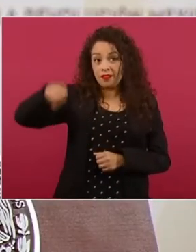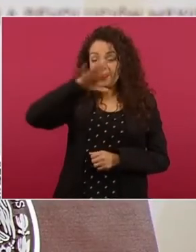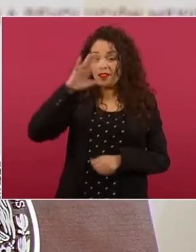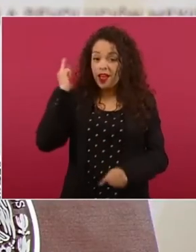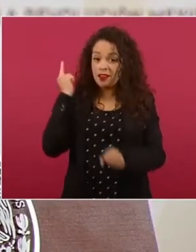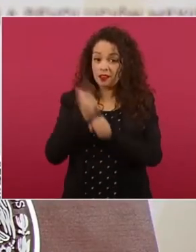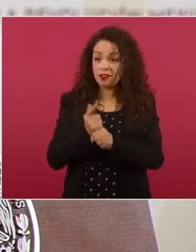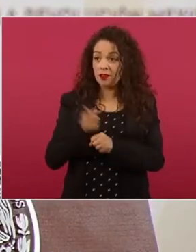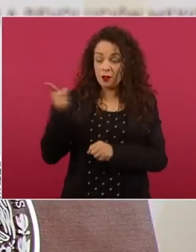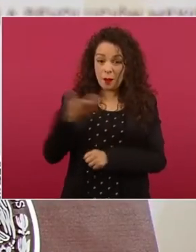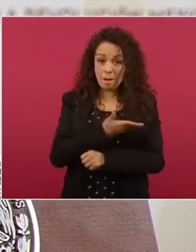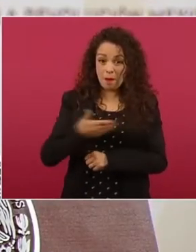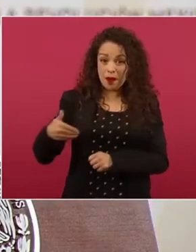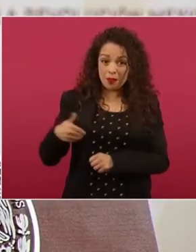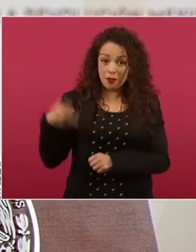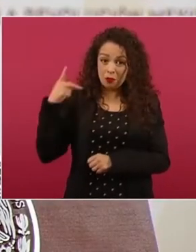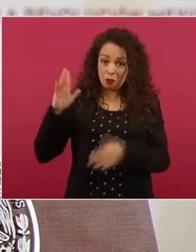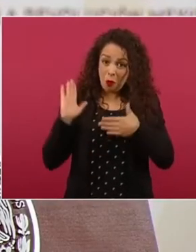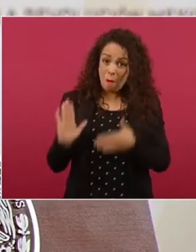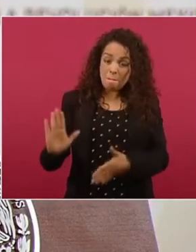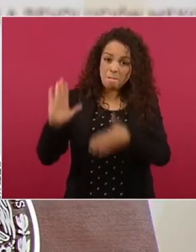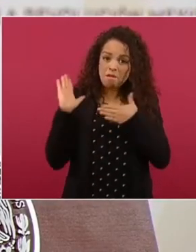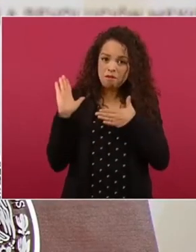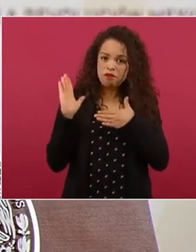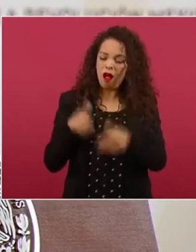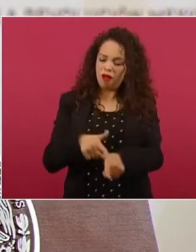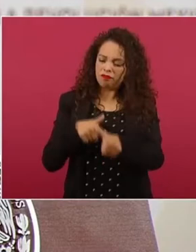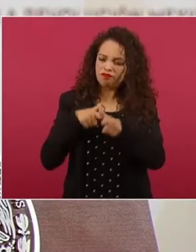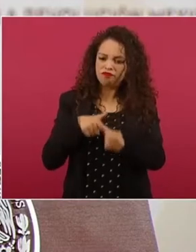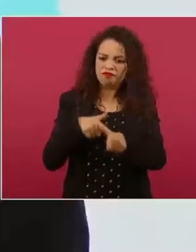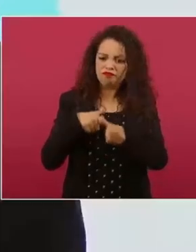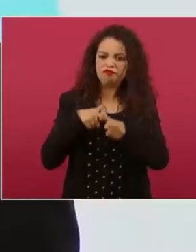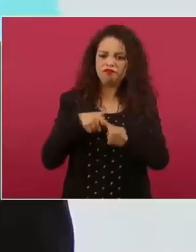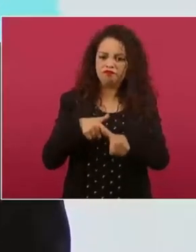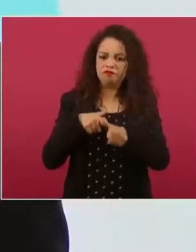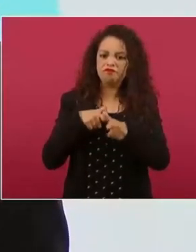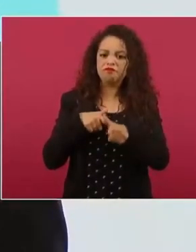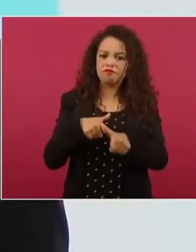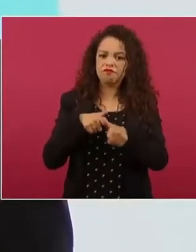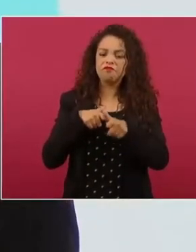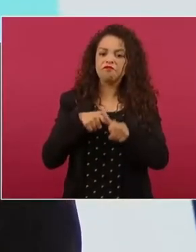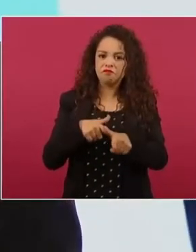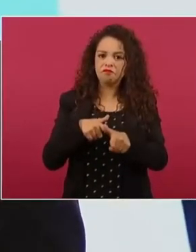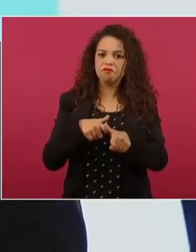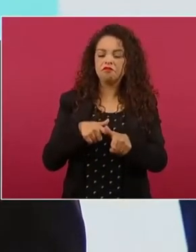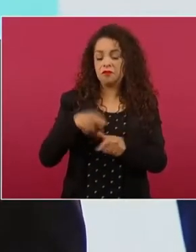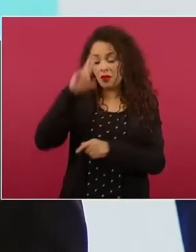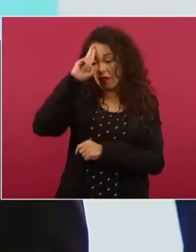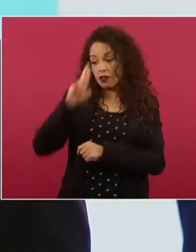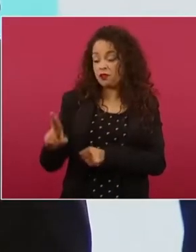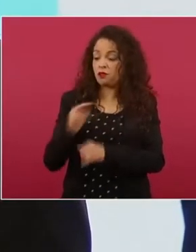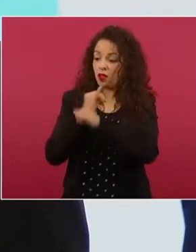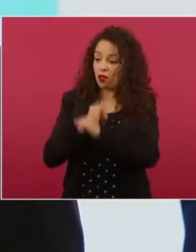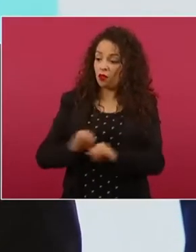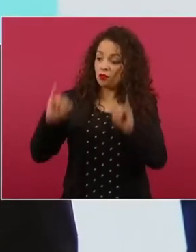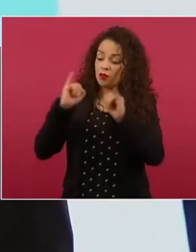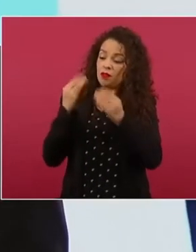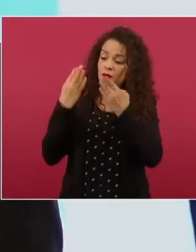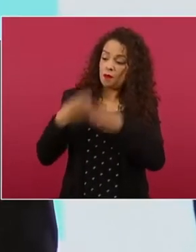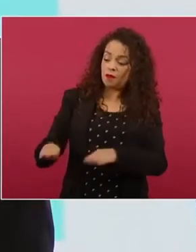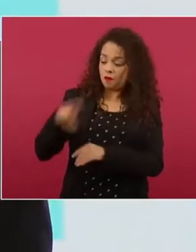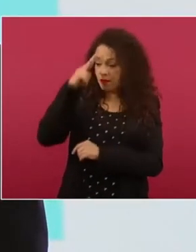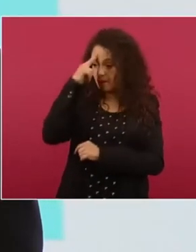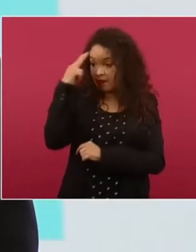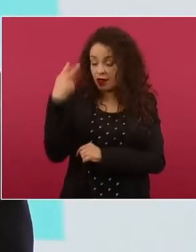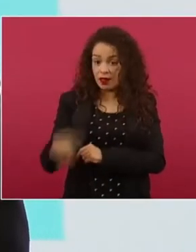ayudado a la disciplina fiscal, se ha mantenido la deuda y se ha respetado la autonomía del Banco de México,